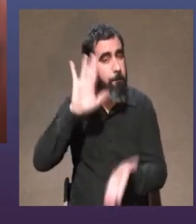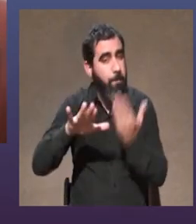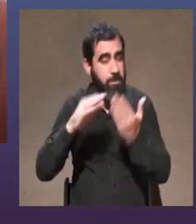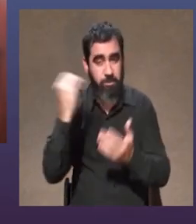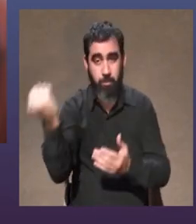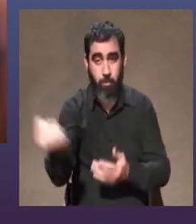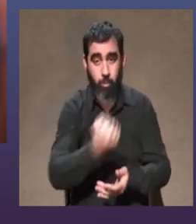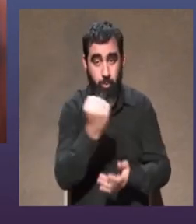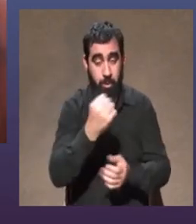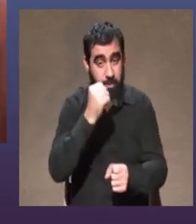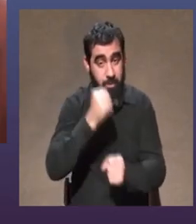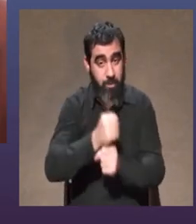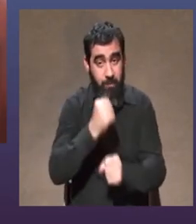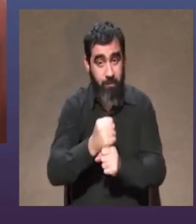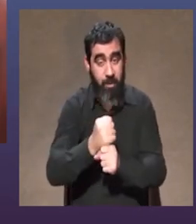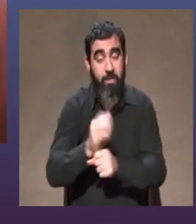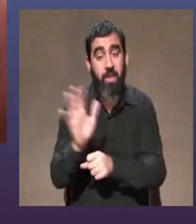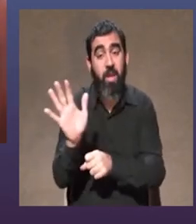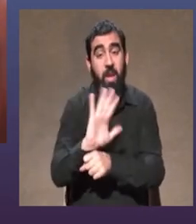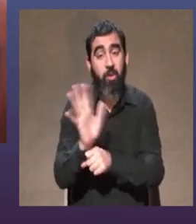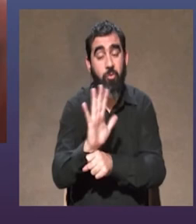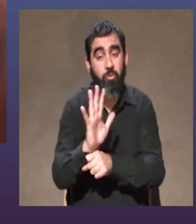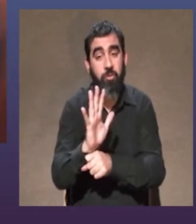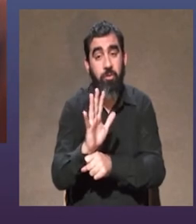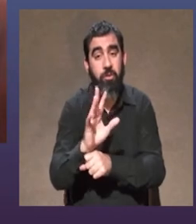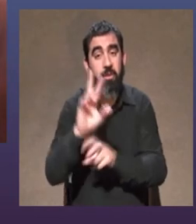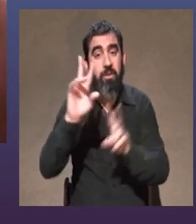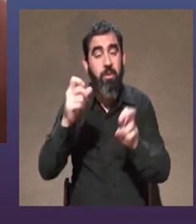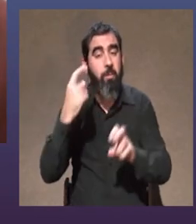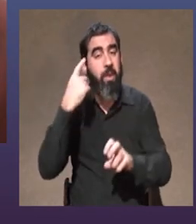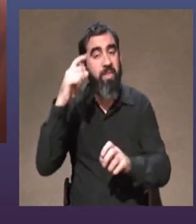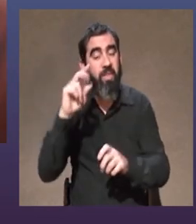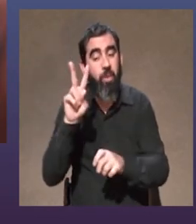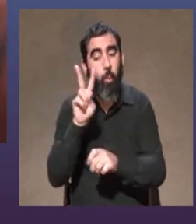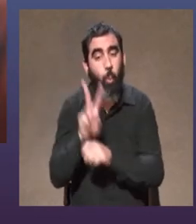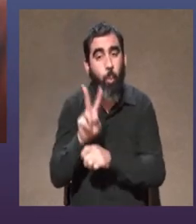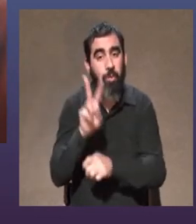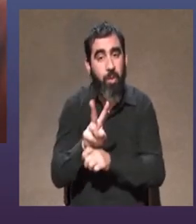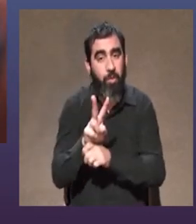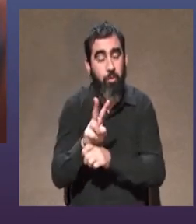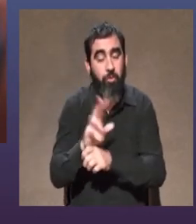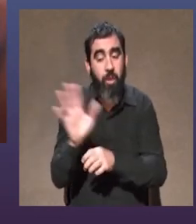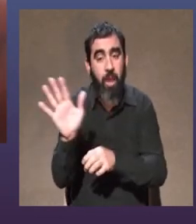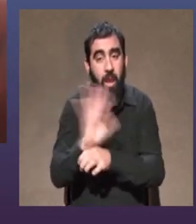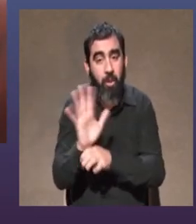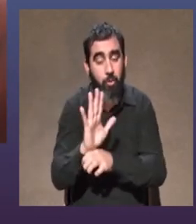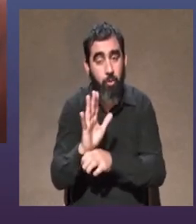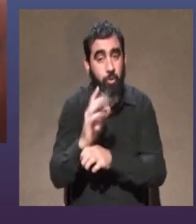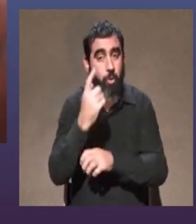es más importante para trabajar con los actores es la idea del cuidado los actores y las actrices